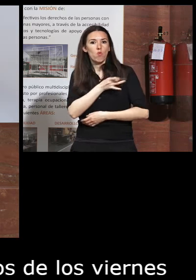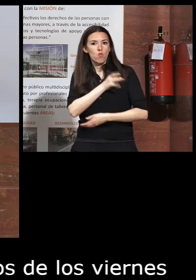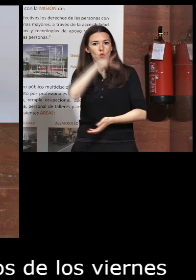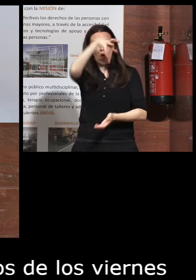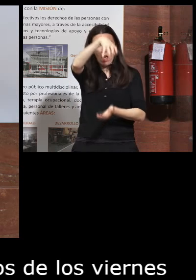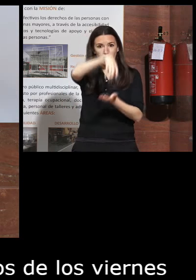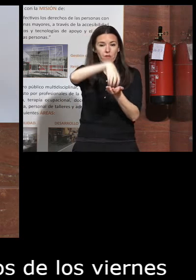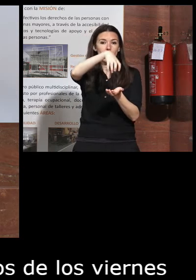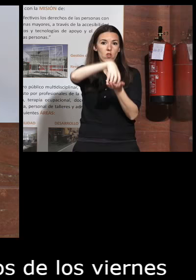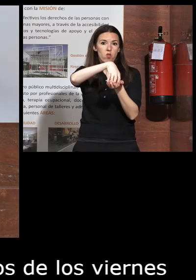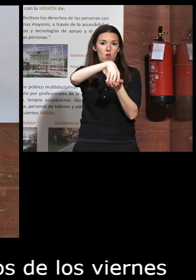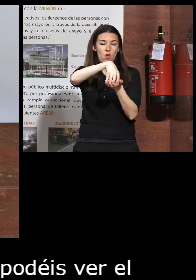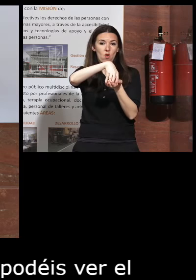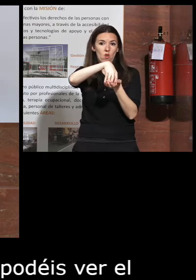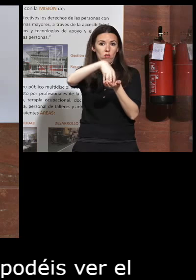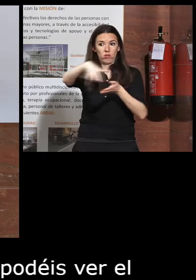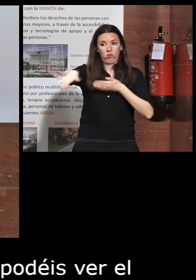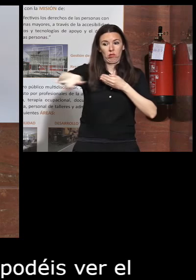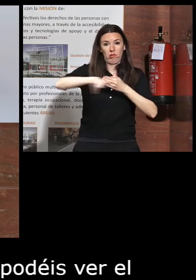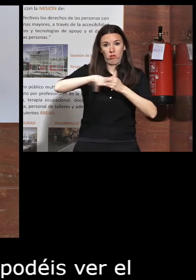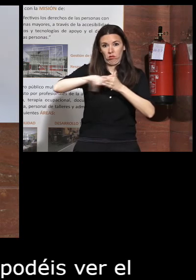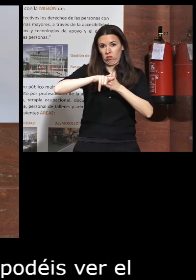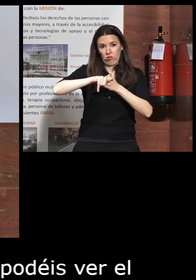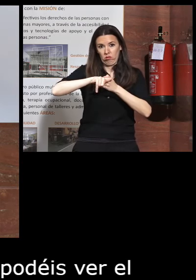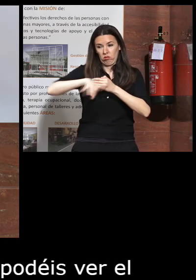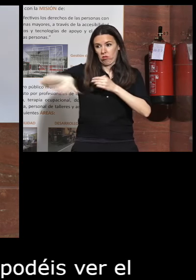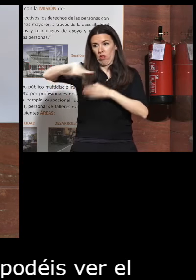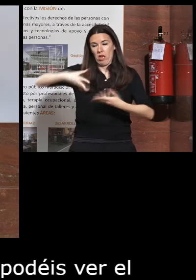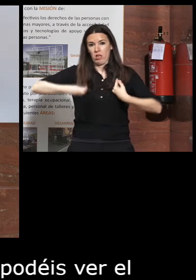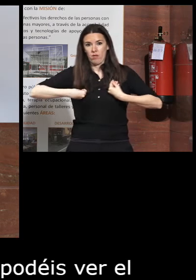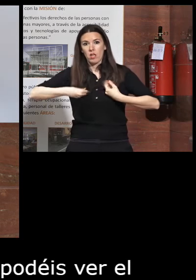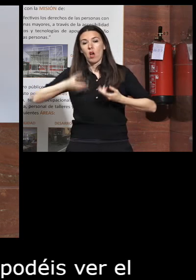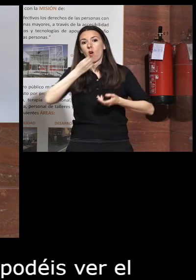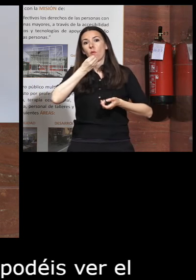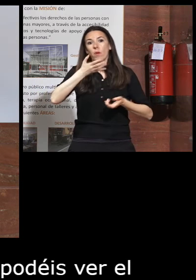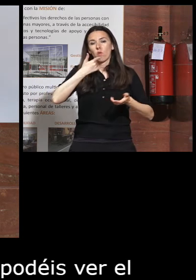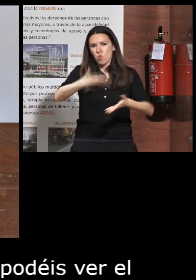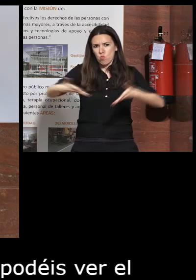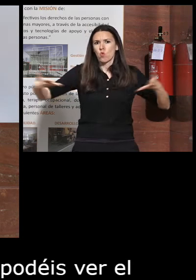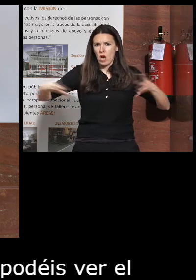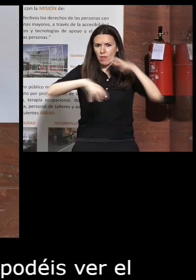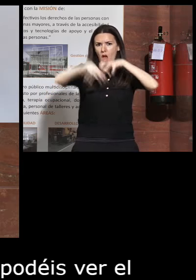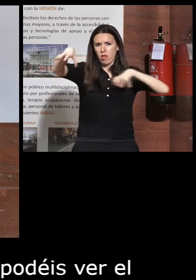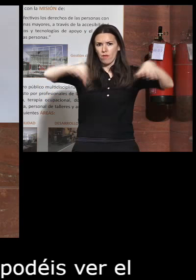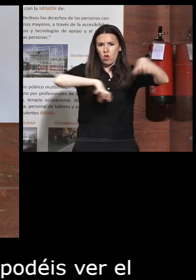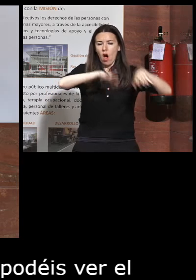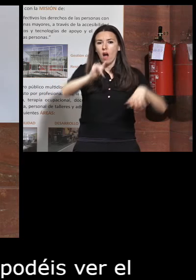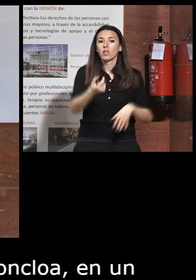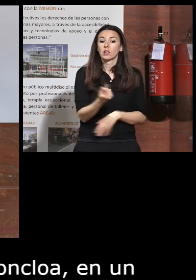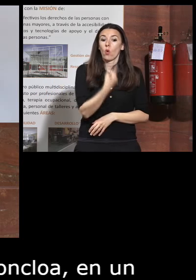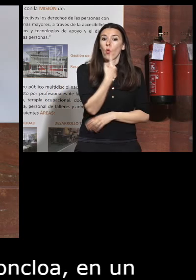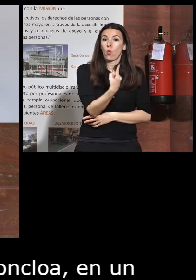edificio que está cercano en el complejo de la Moncloa no sé si alguno lo conoce pero la Moncloa es muy grande tiene un montón de edificios este es uno